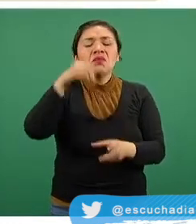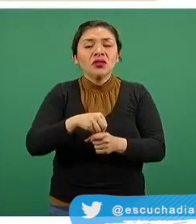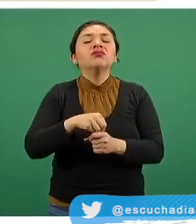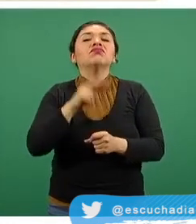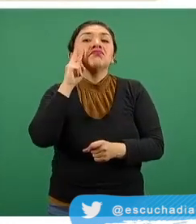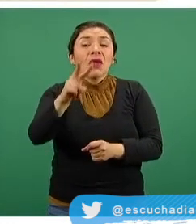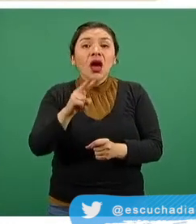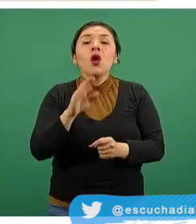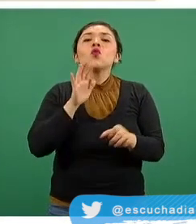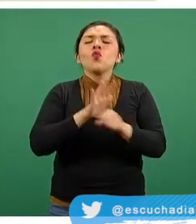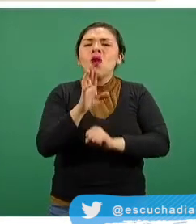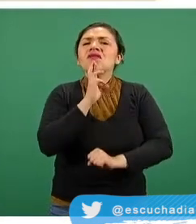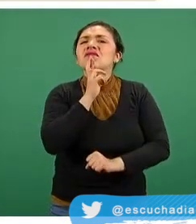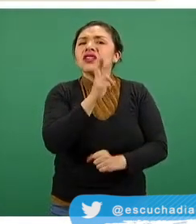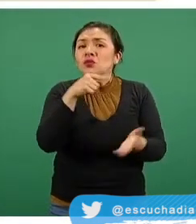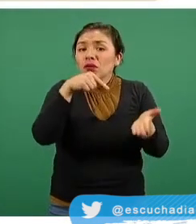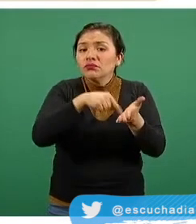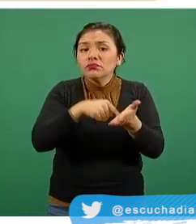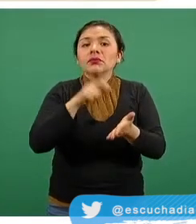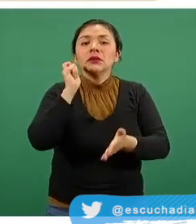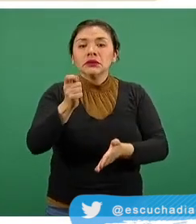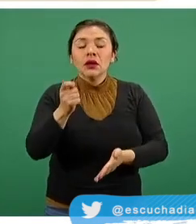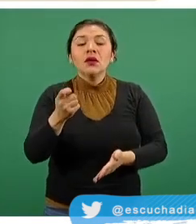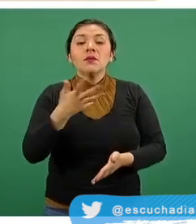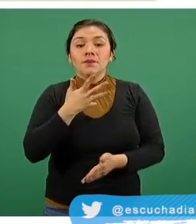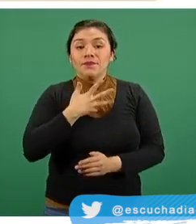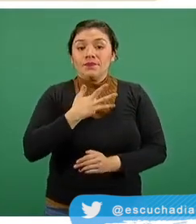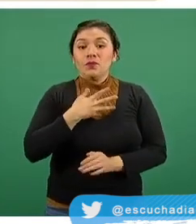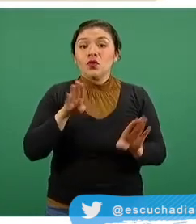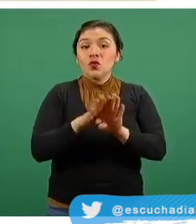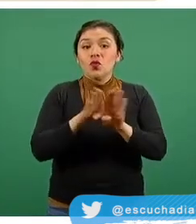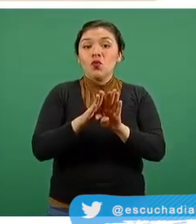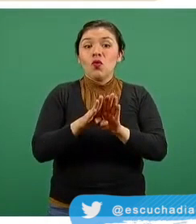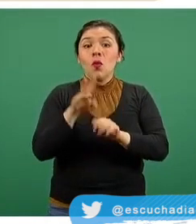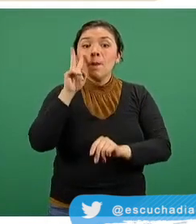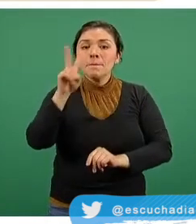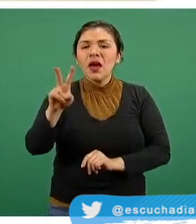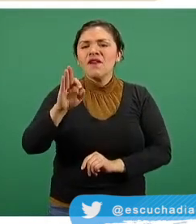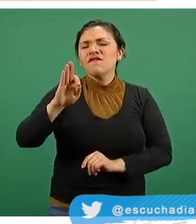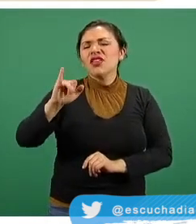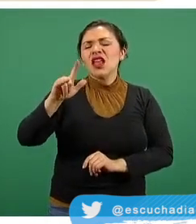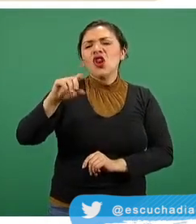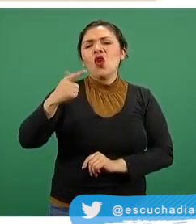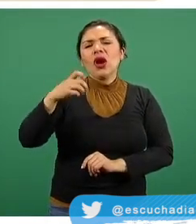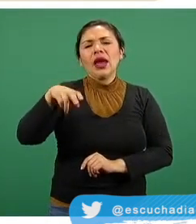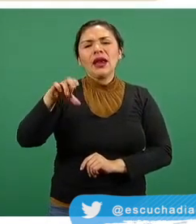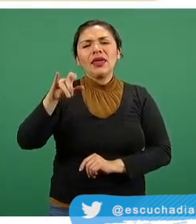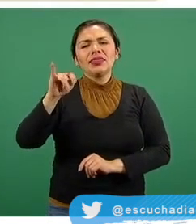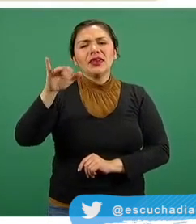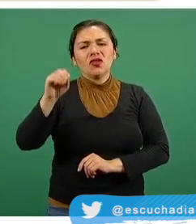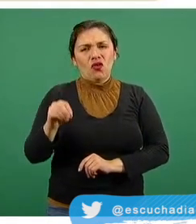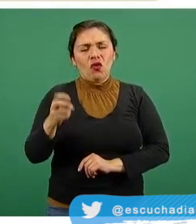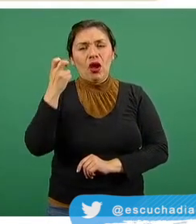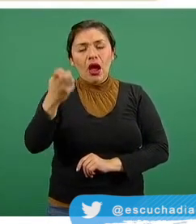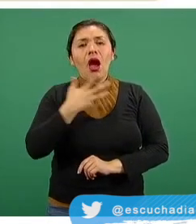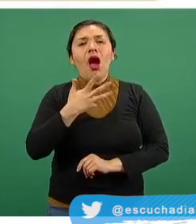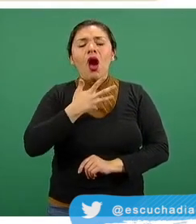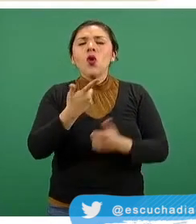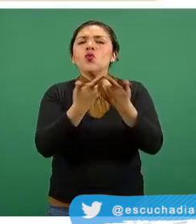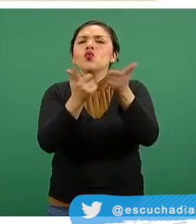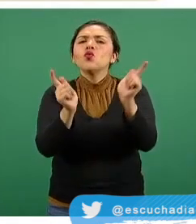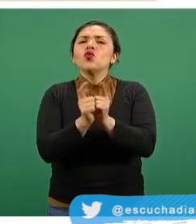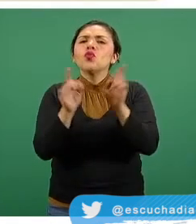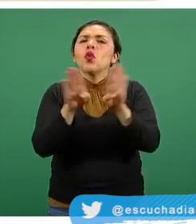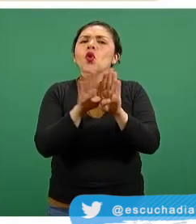resultado de esta secuenciación tenemos que en el caso del árbol filogenético se agrupa con las